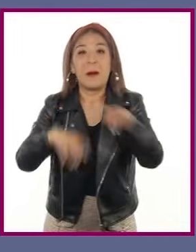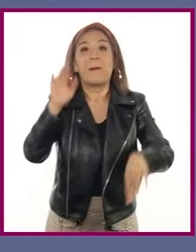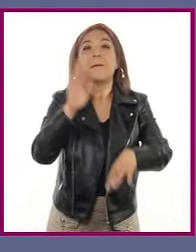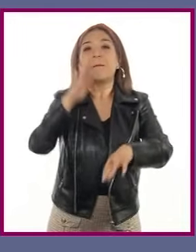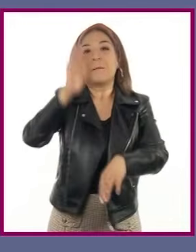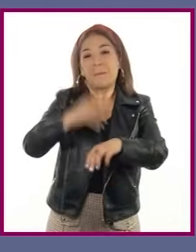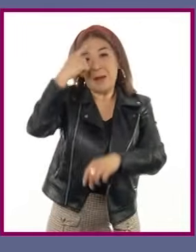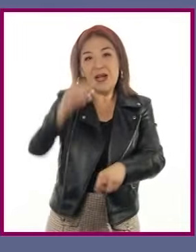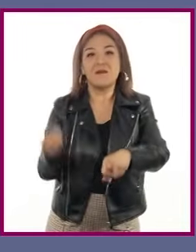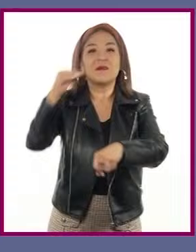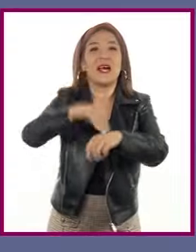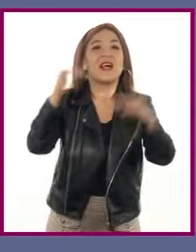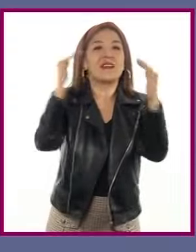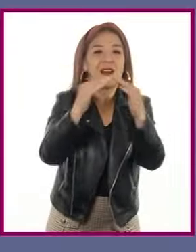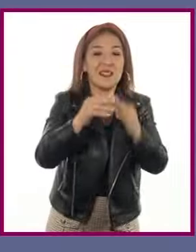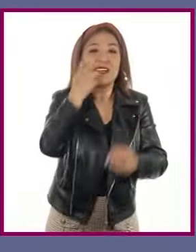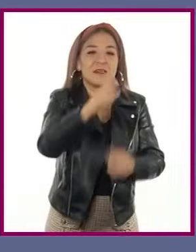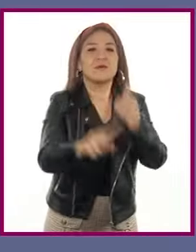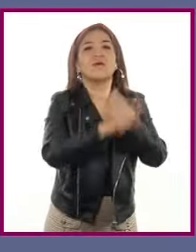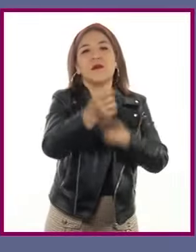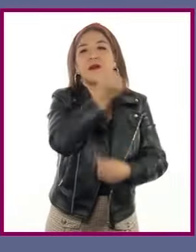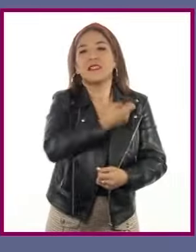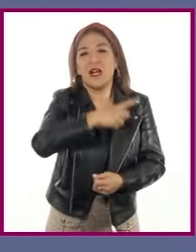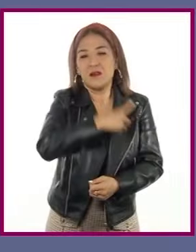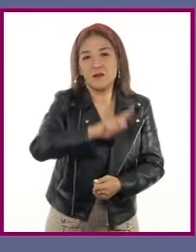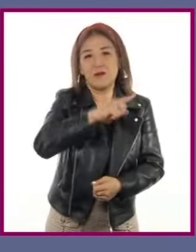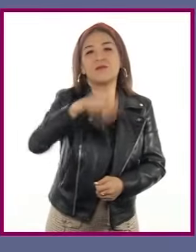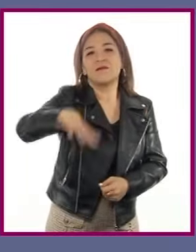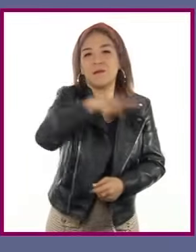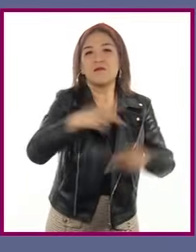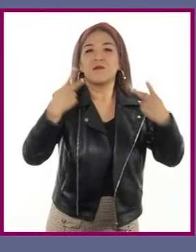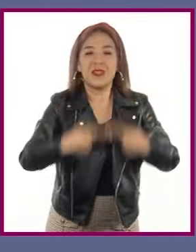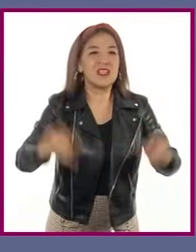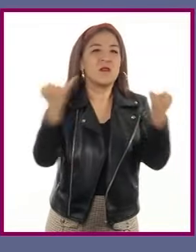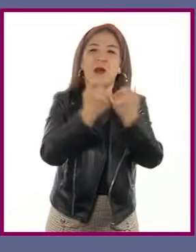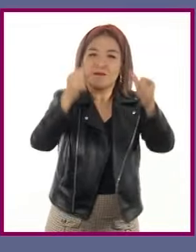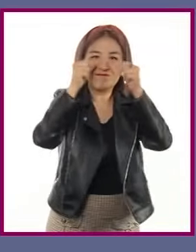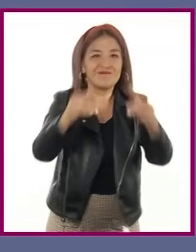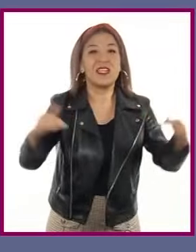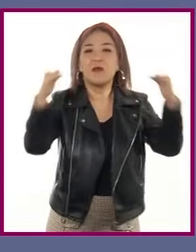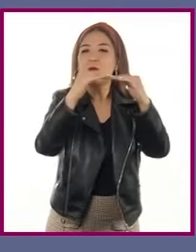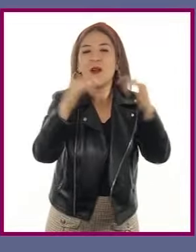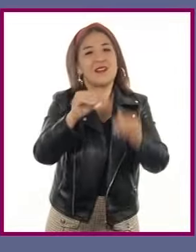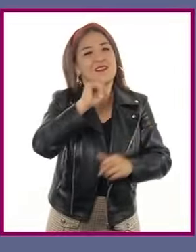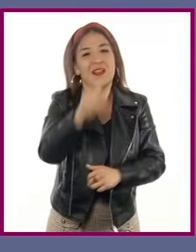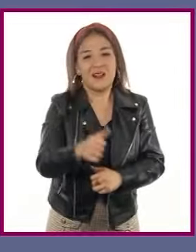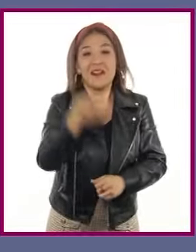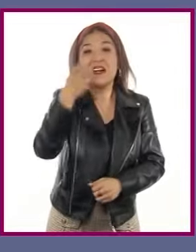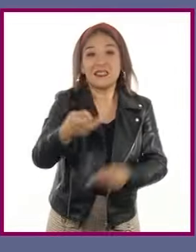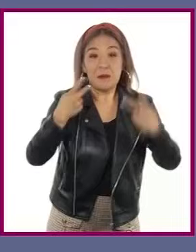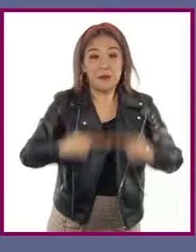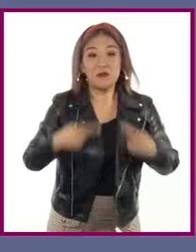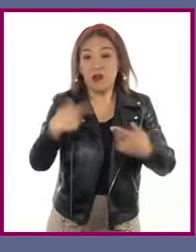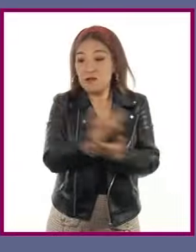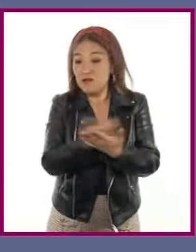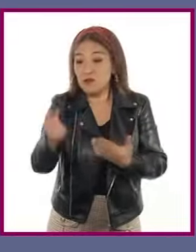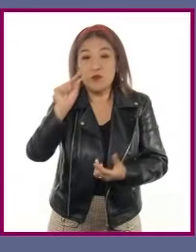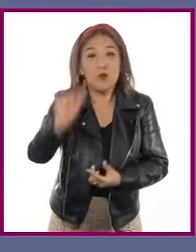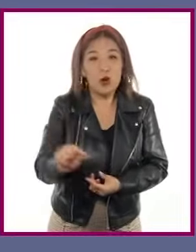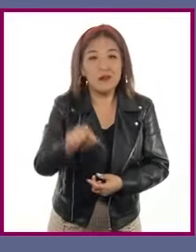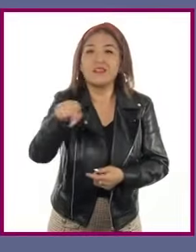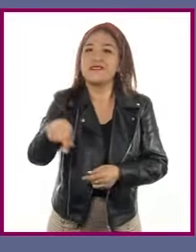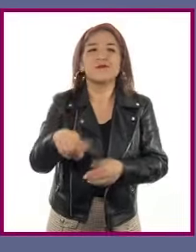afecta la salud de los habitantes. Y se generan problemas de desigualdad. Los residentes con menores ingresos se ven obligados a